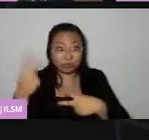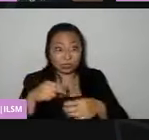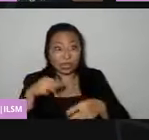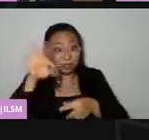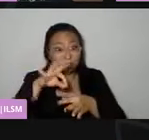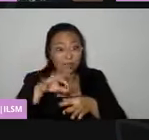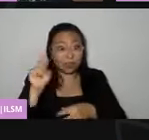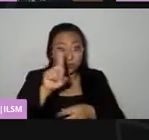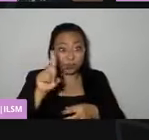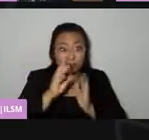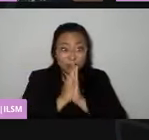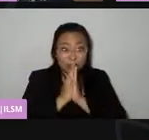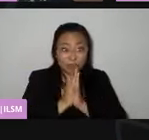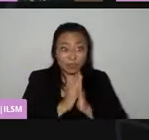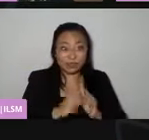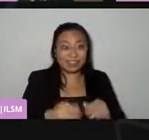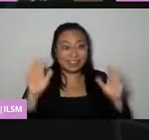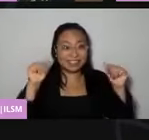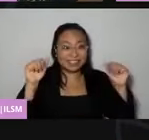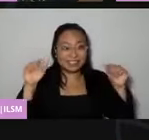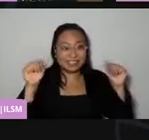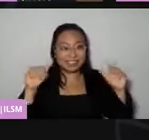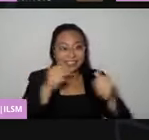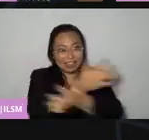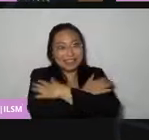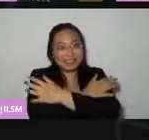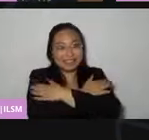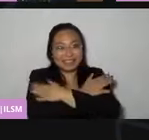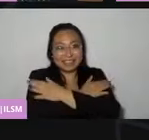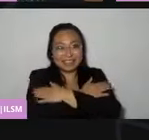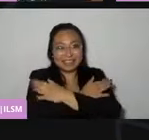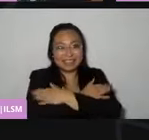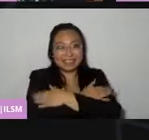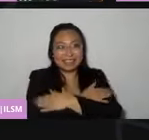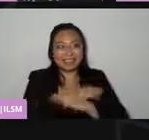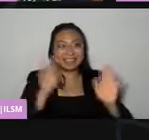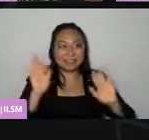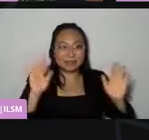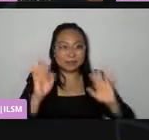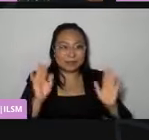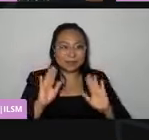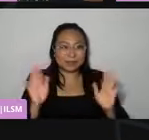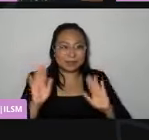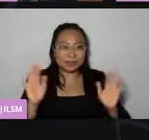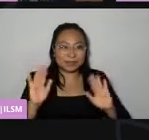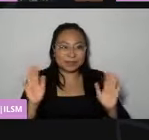este domingo. Gracias, mi querida. Gracias. Un abrazo. Gracias, gracias, magistrada Mercado.